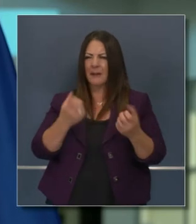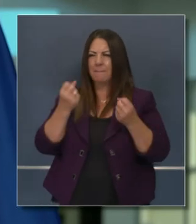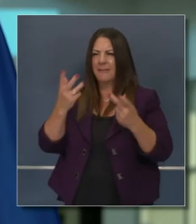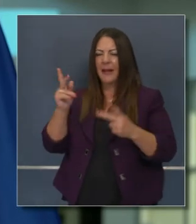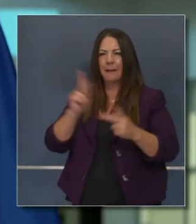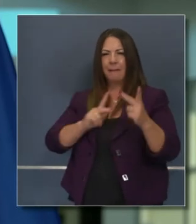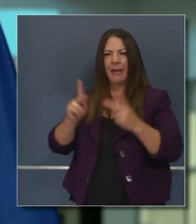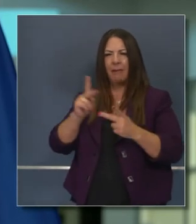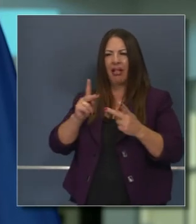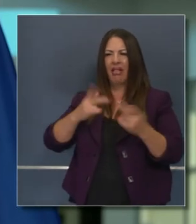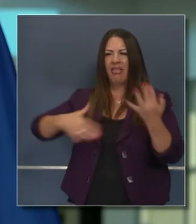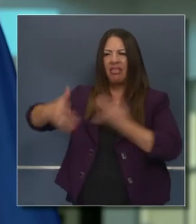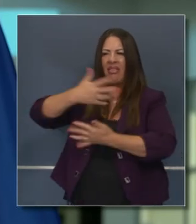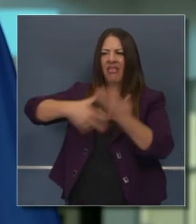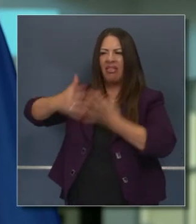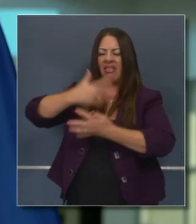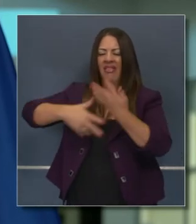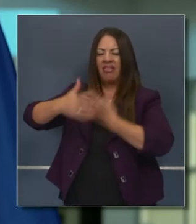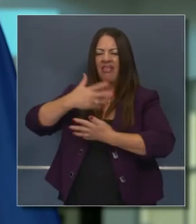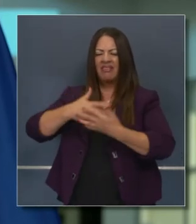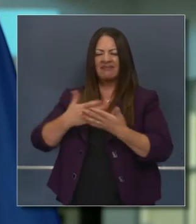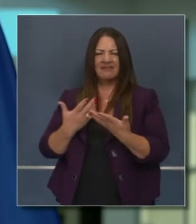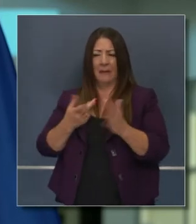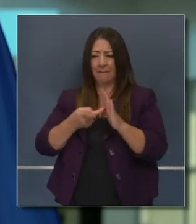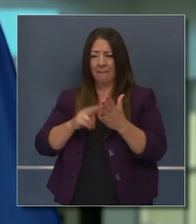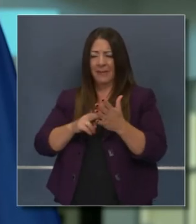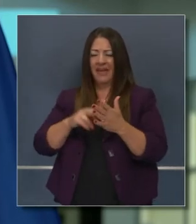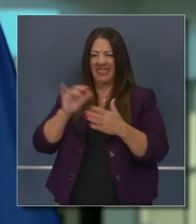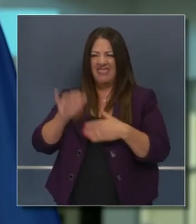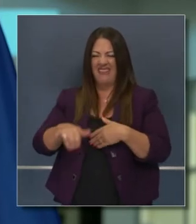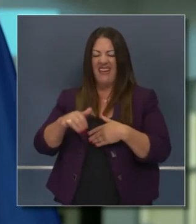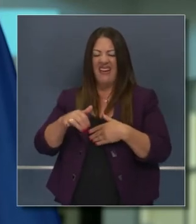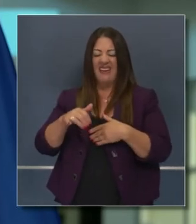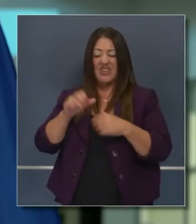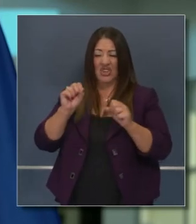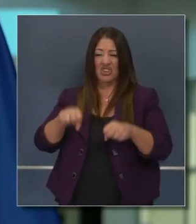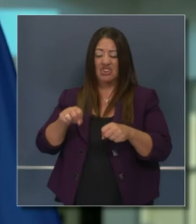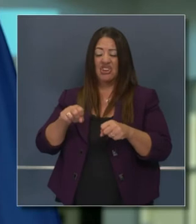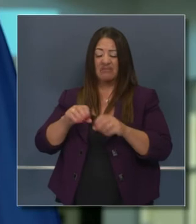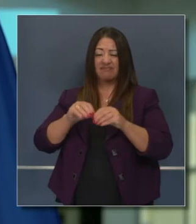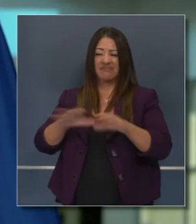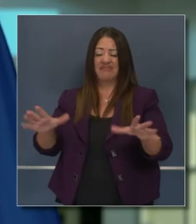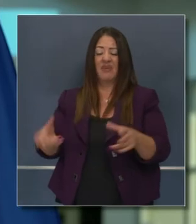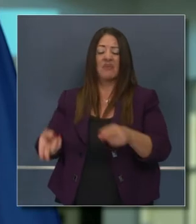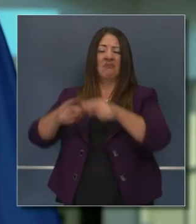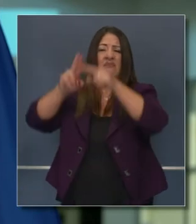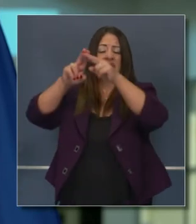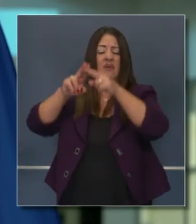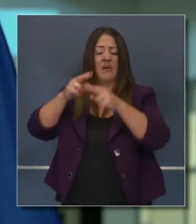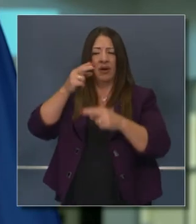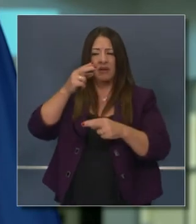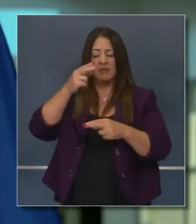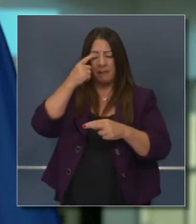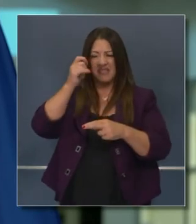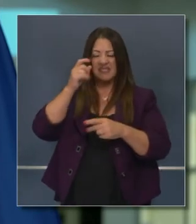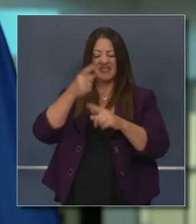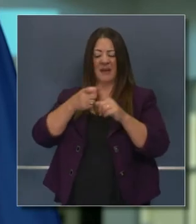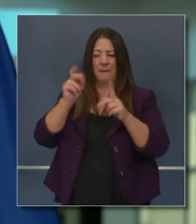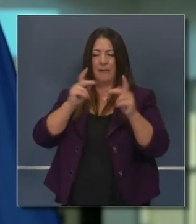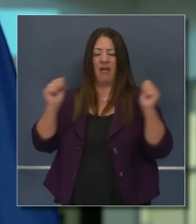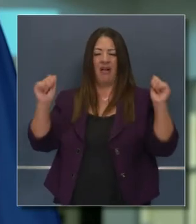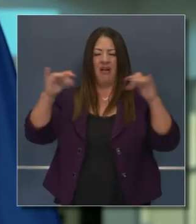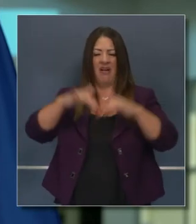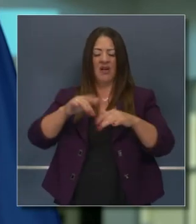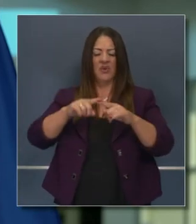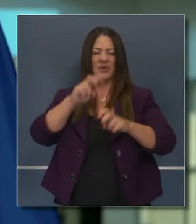de todas partes del mundo y están entremezclándose con otras personas, poniendo en riesgo, un riesgo aumentado de